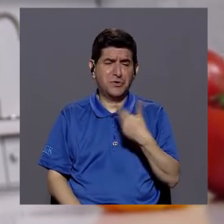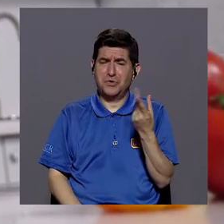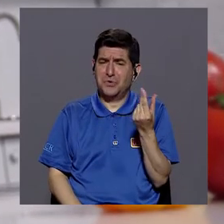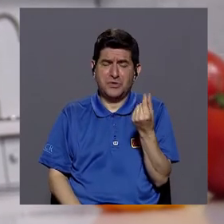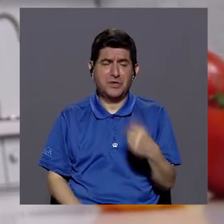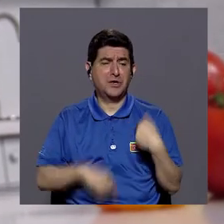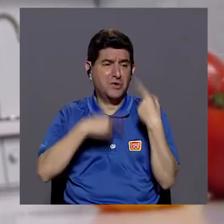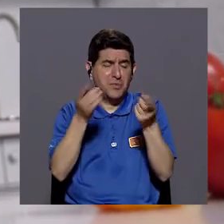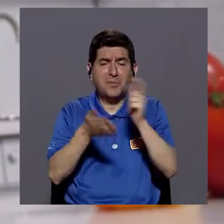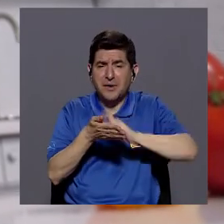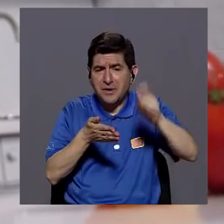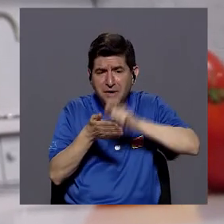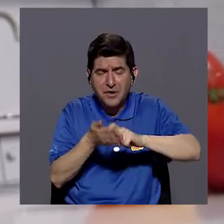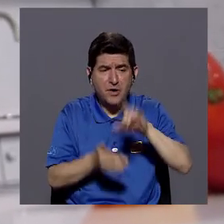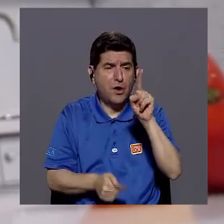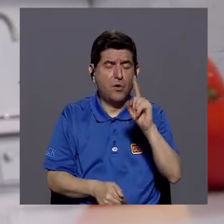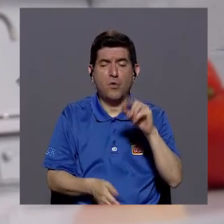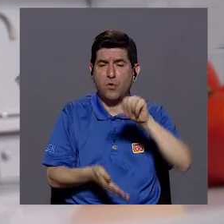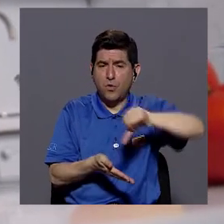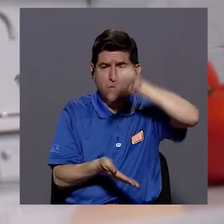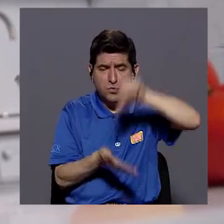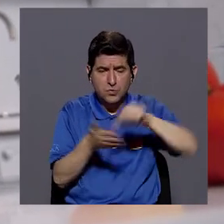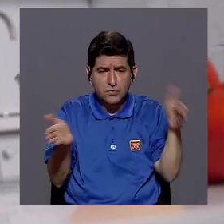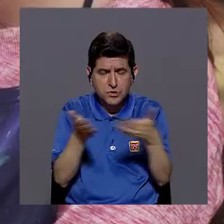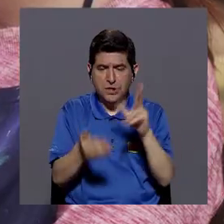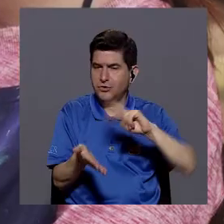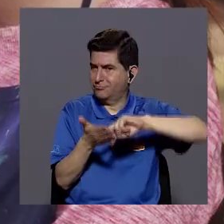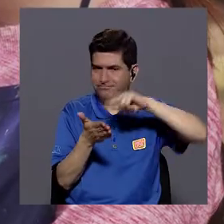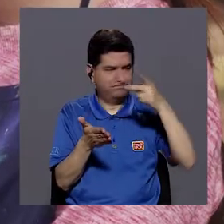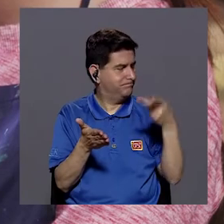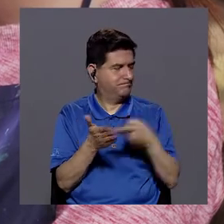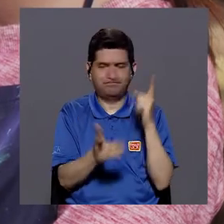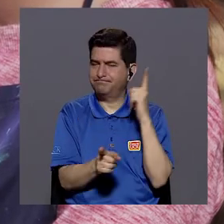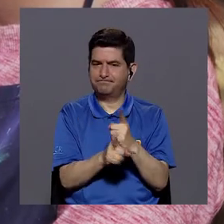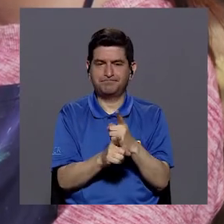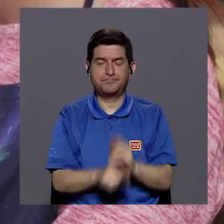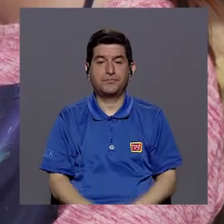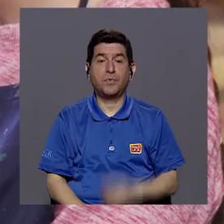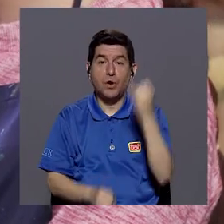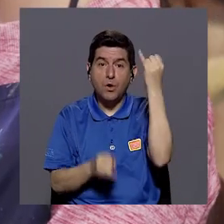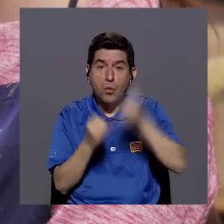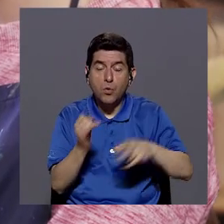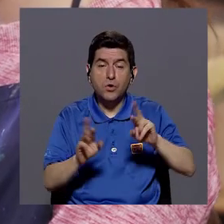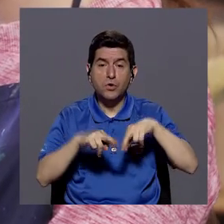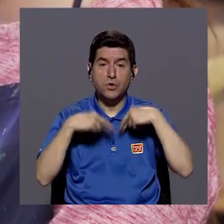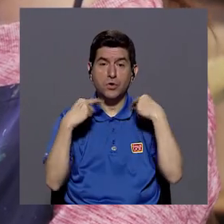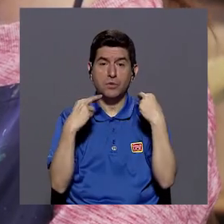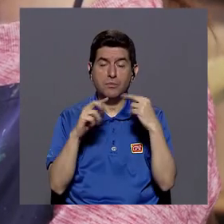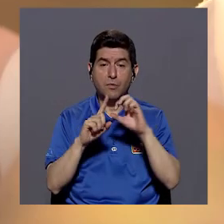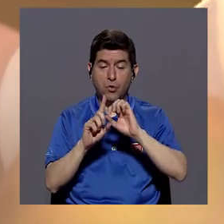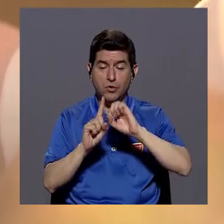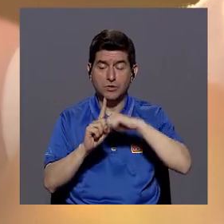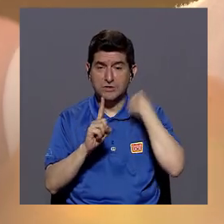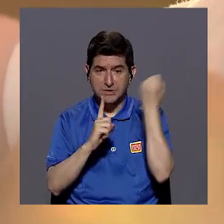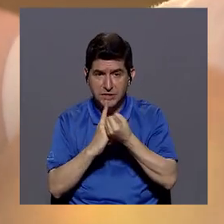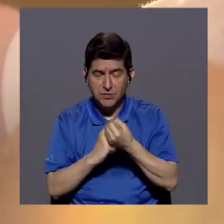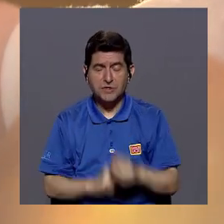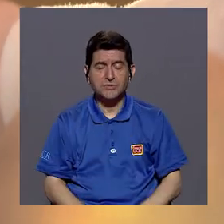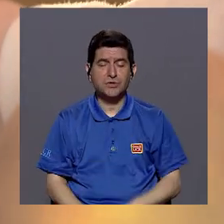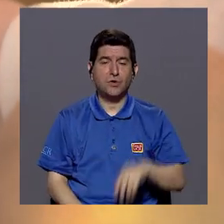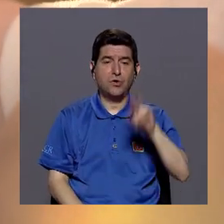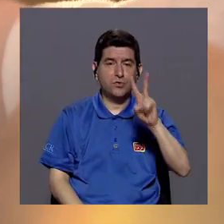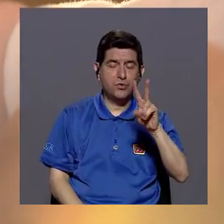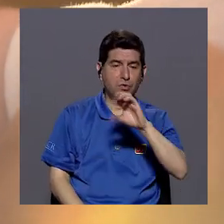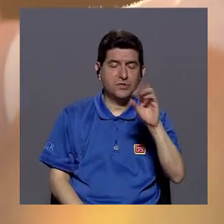para llevarlo a una escuela o a un centro de estimulación. Y, por último, el papel, porque esta es una edad de entre los dos y los seis